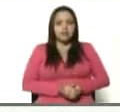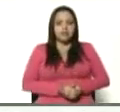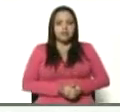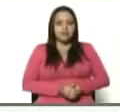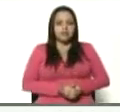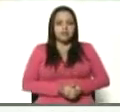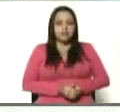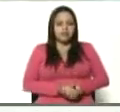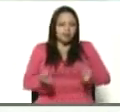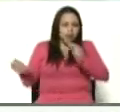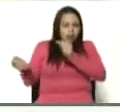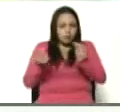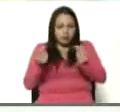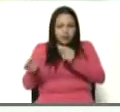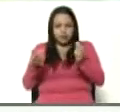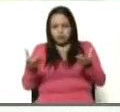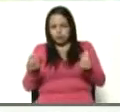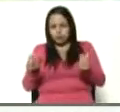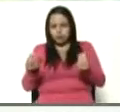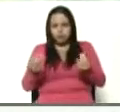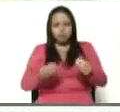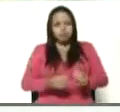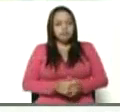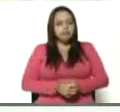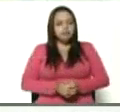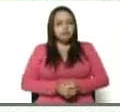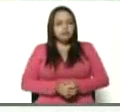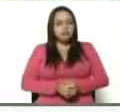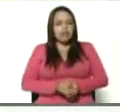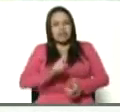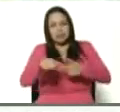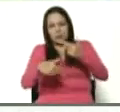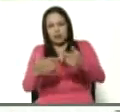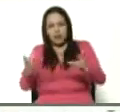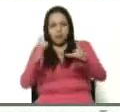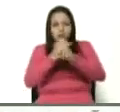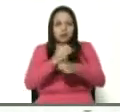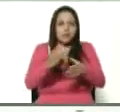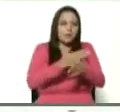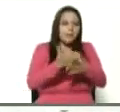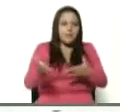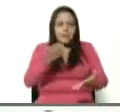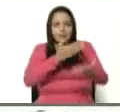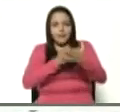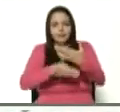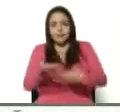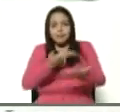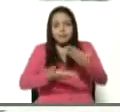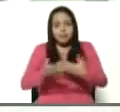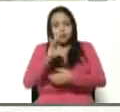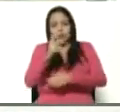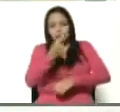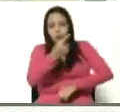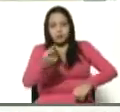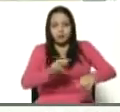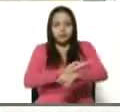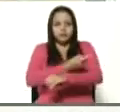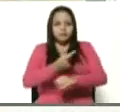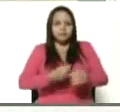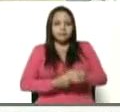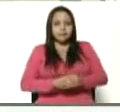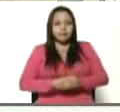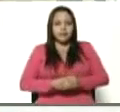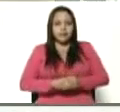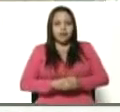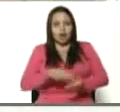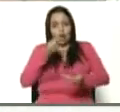Conversamos bastante. Luego en la noche compartimos dos horas. Una cena